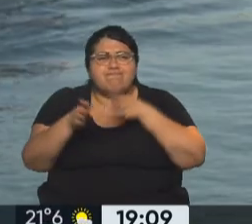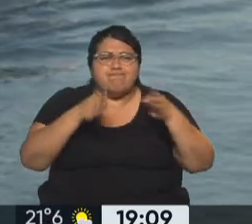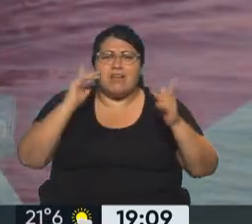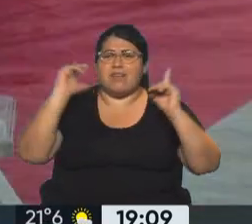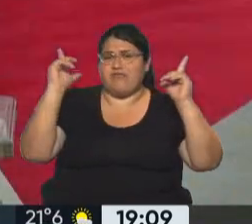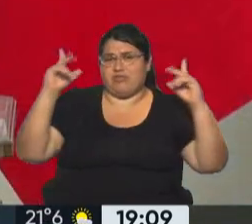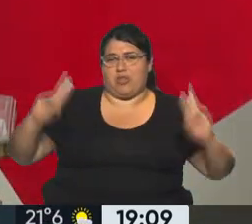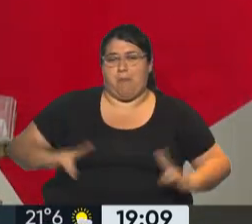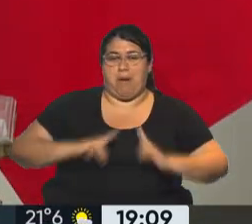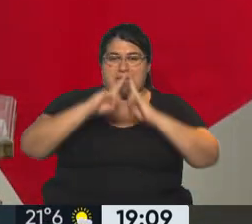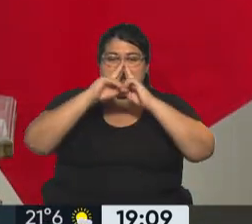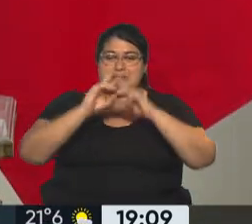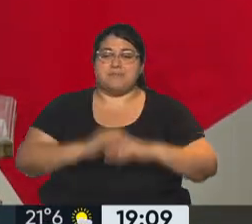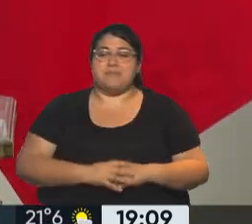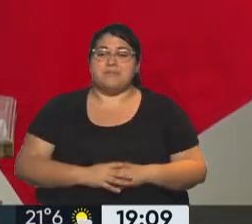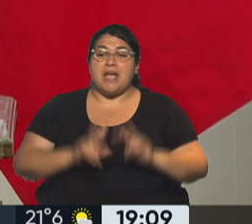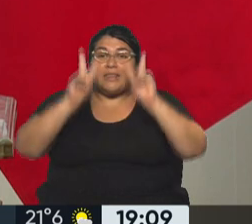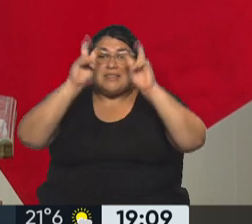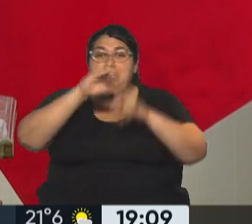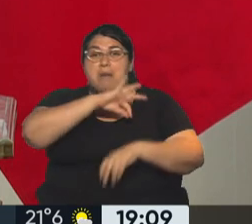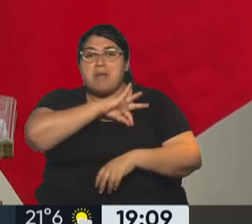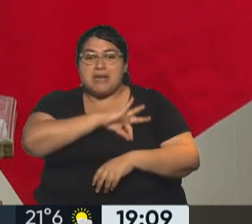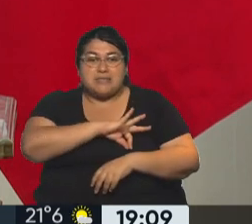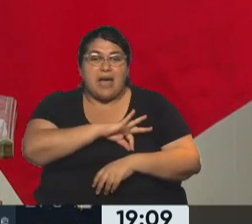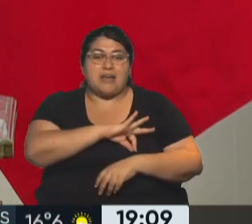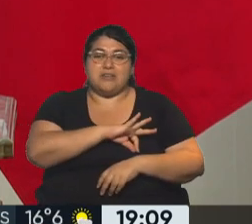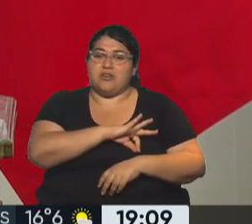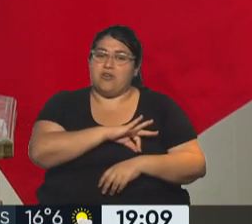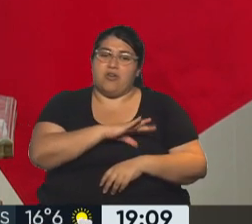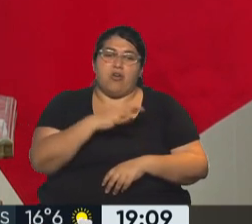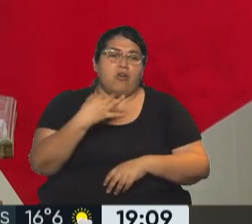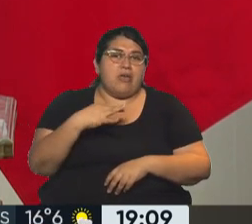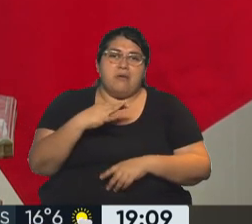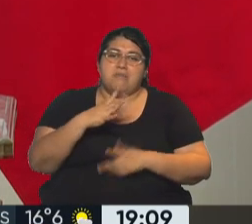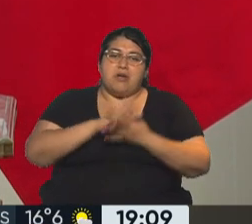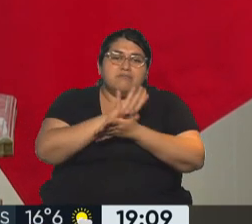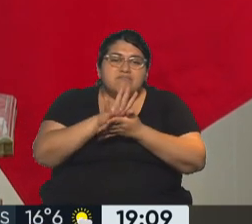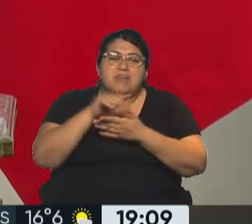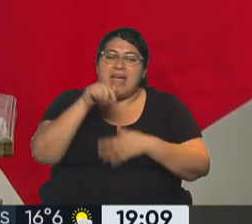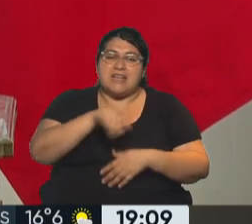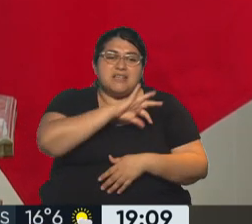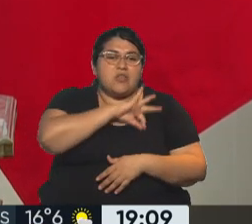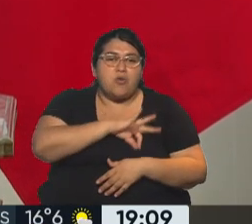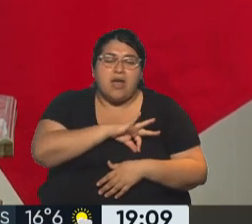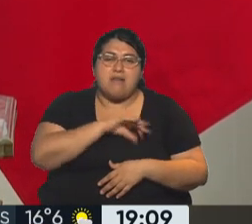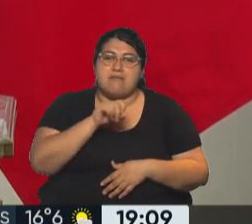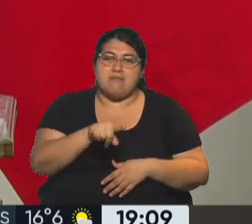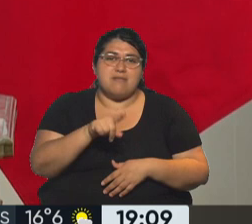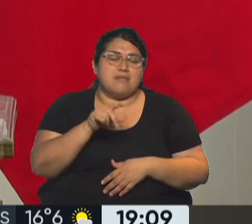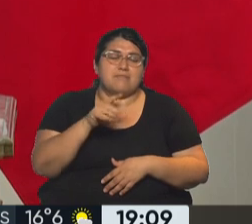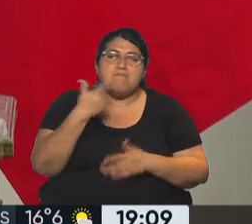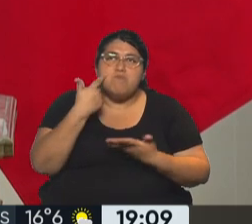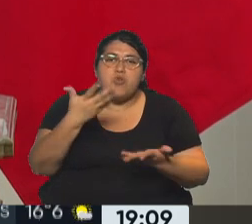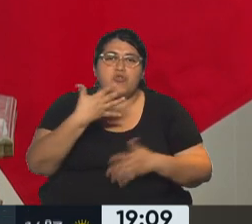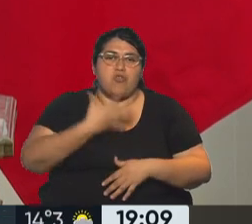En Argentina las paritarias funcionan plenamente y lo que hay que dejar es funcionar las paritarias y las paritarias han tenido en cuenta toda esa realidad.